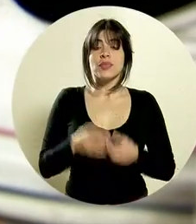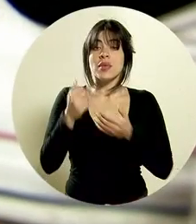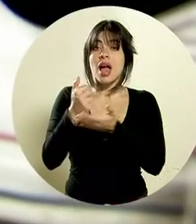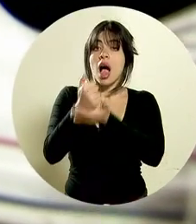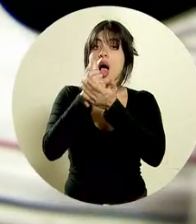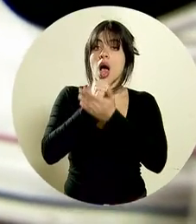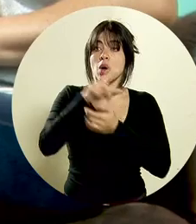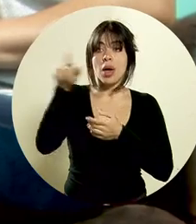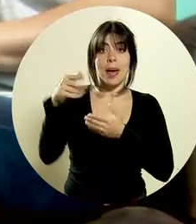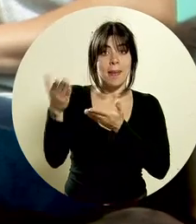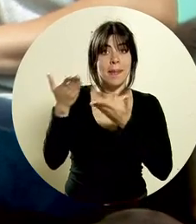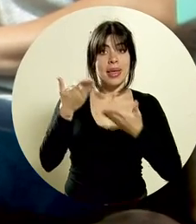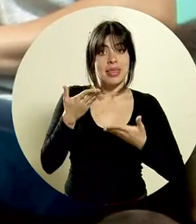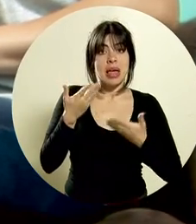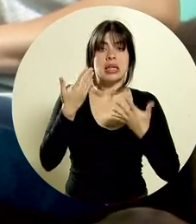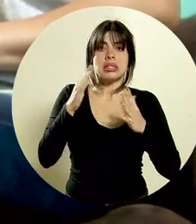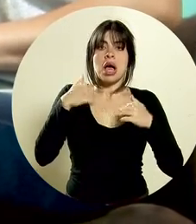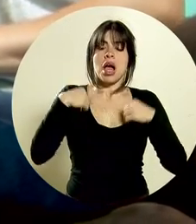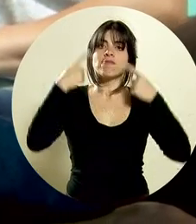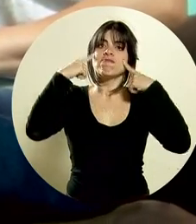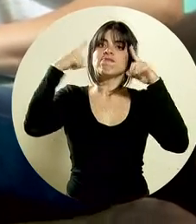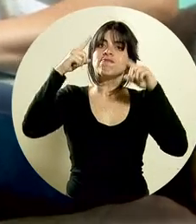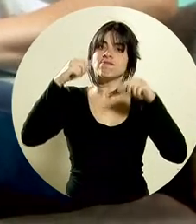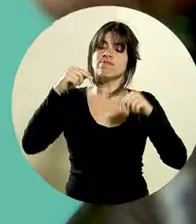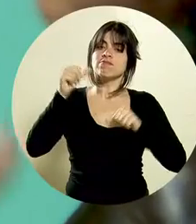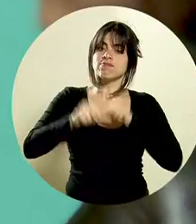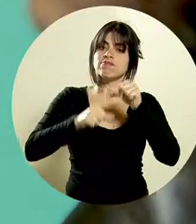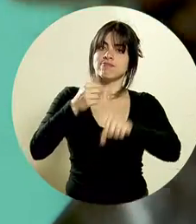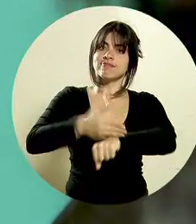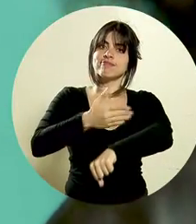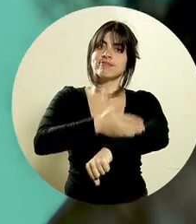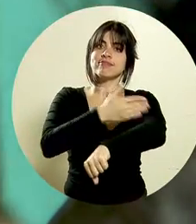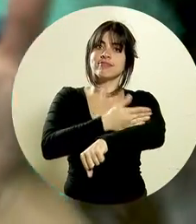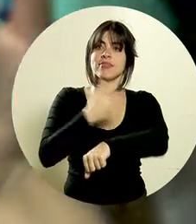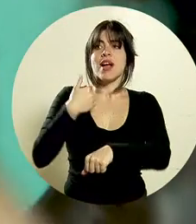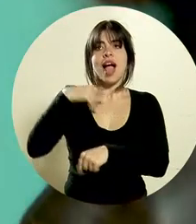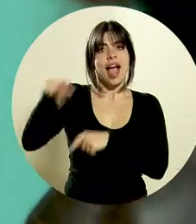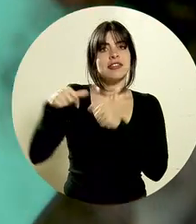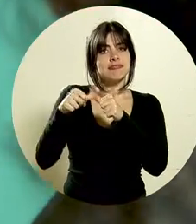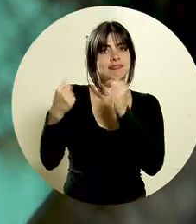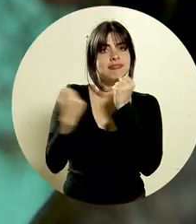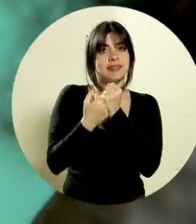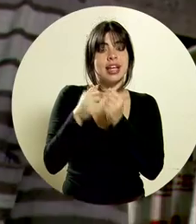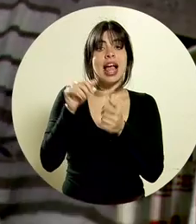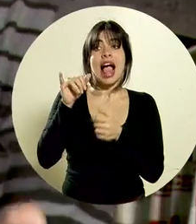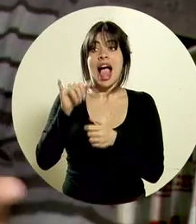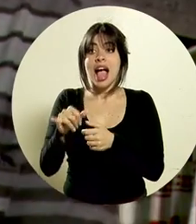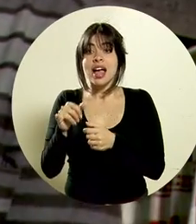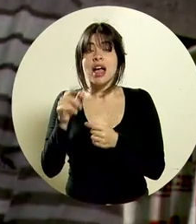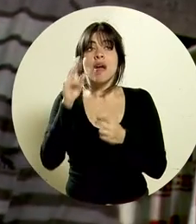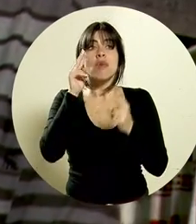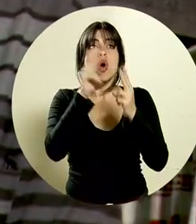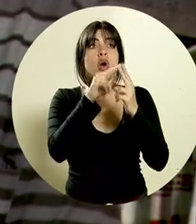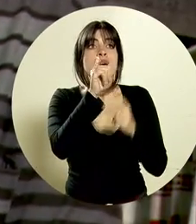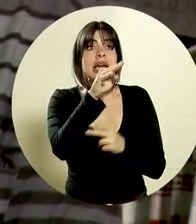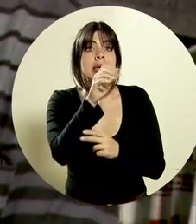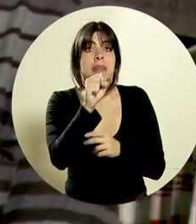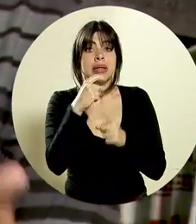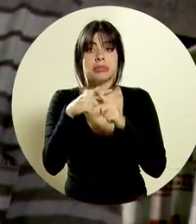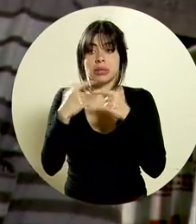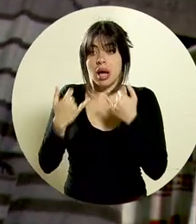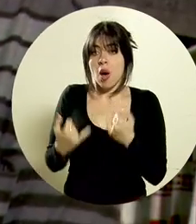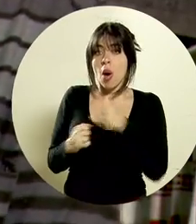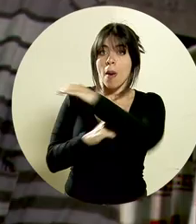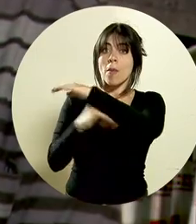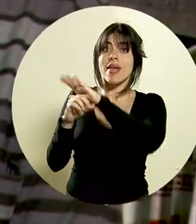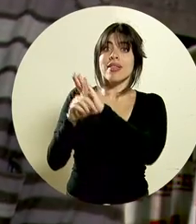Con la ayuda que ellos me brindan, ya yo he podido salir adelante y cuento con ellos Entonces, digamos, desde ahí a conocer el IMAS y